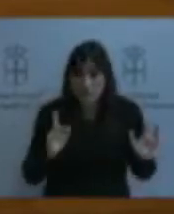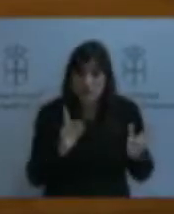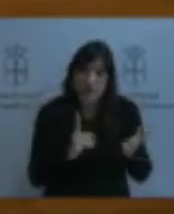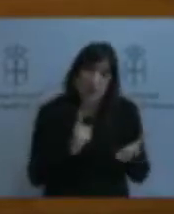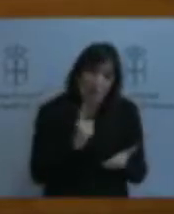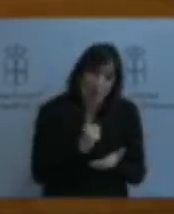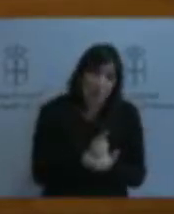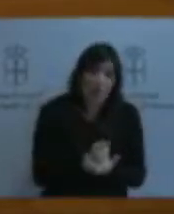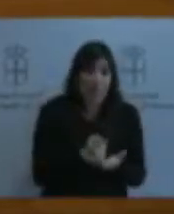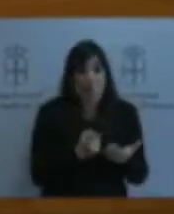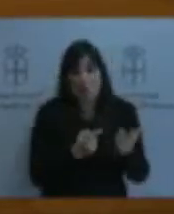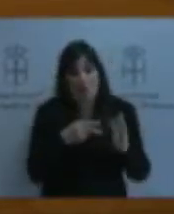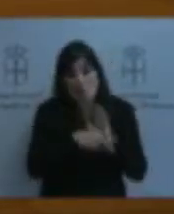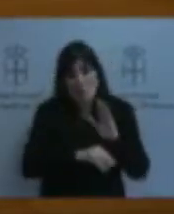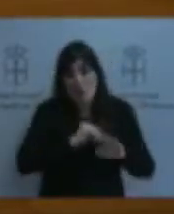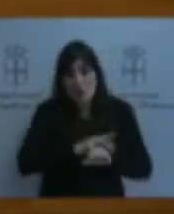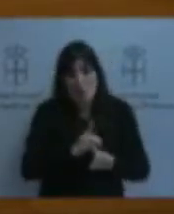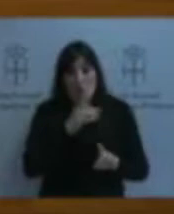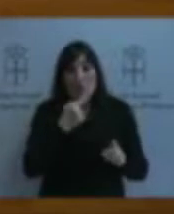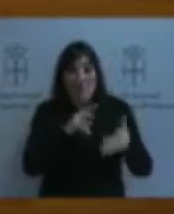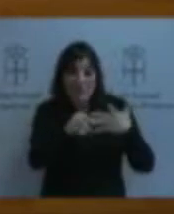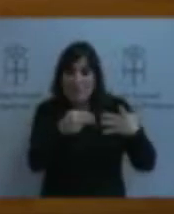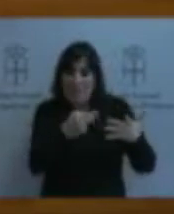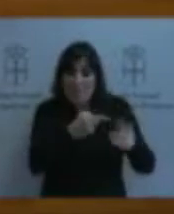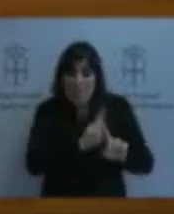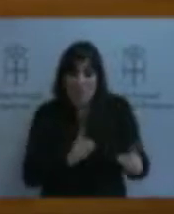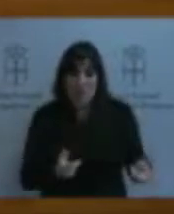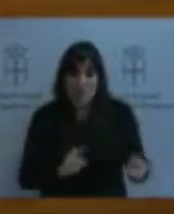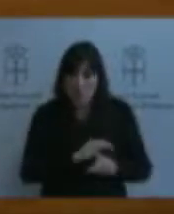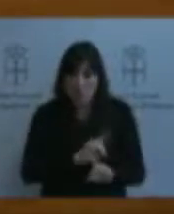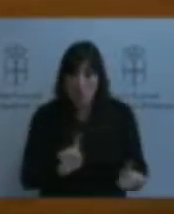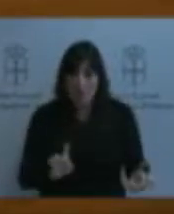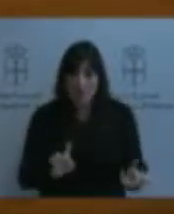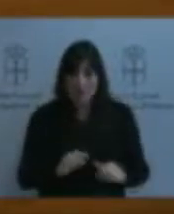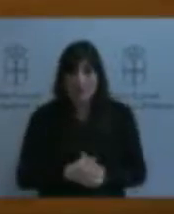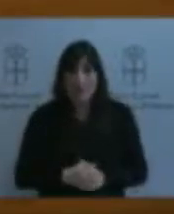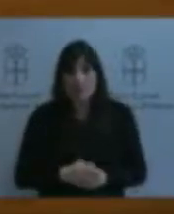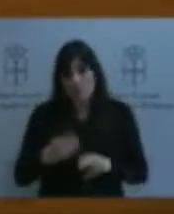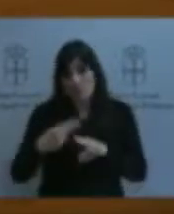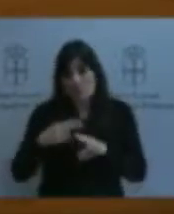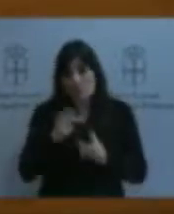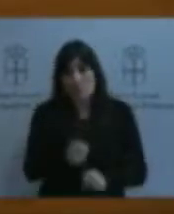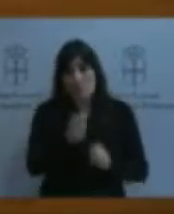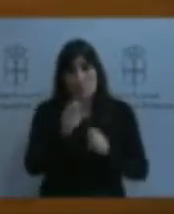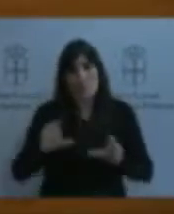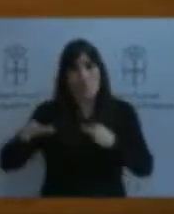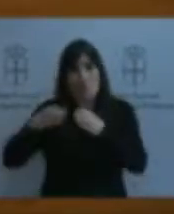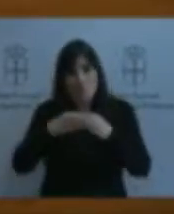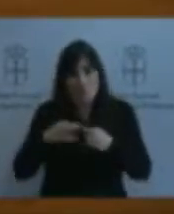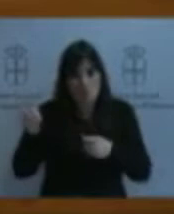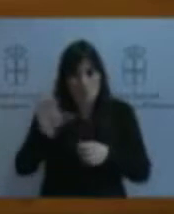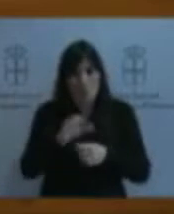transparencia que dice la política pesquera comunitaria y tienen un pasado, además,